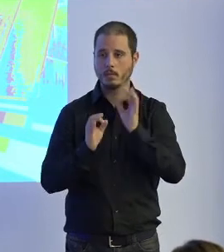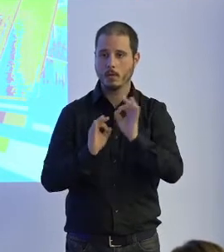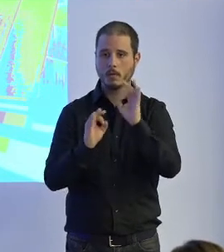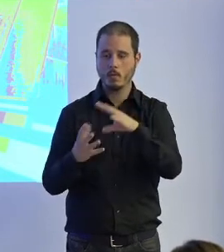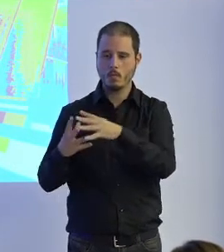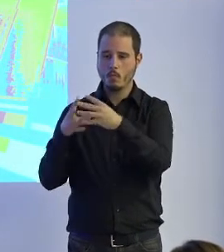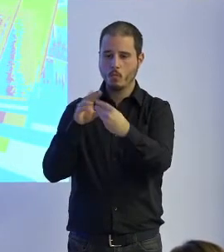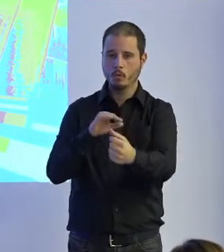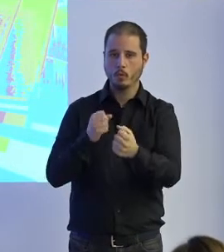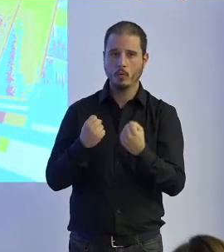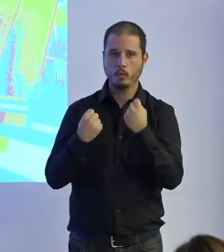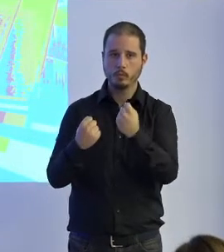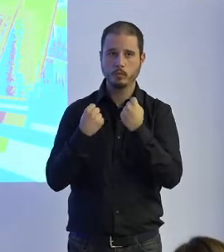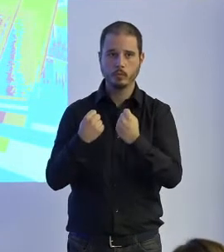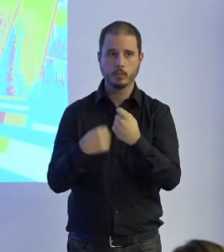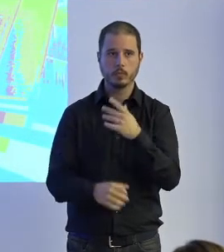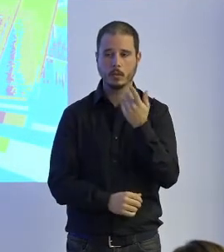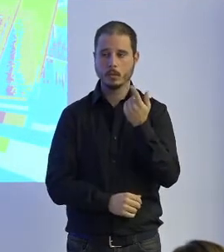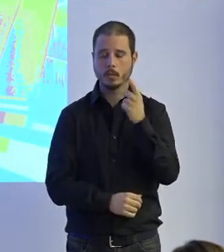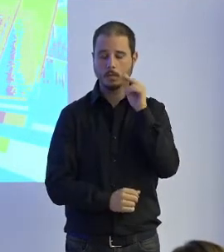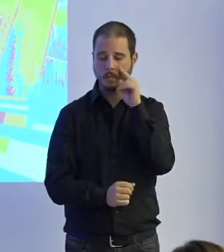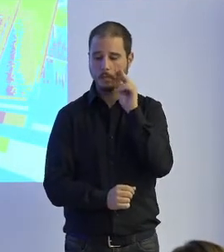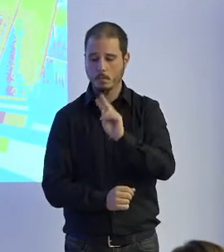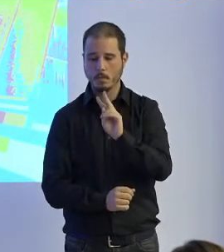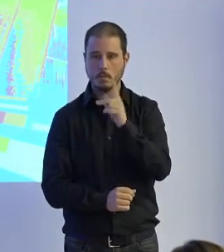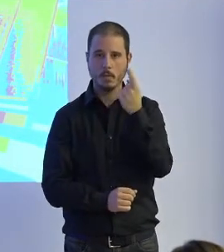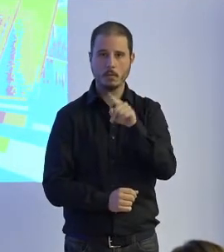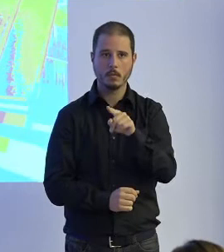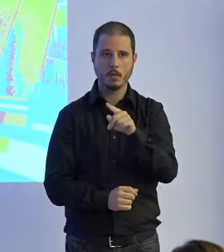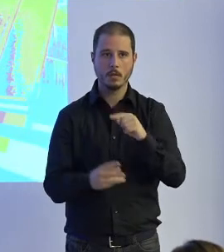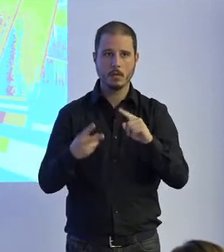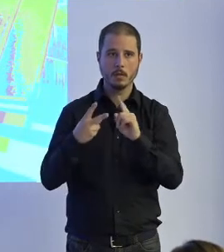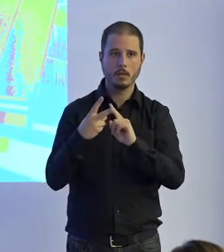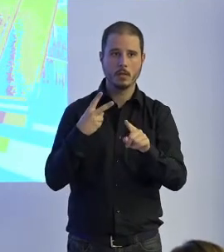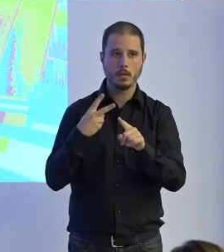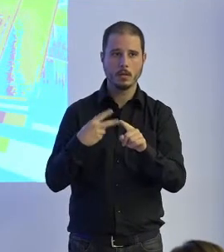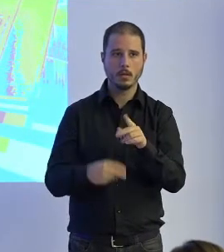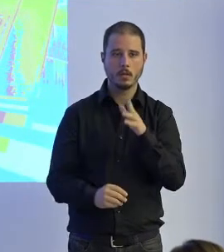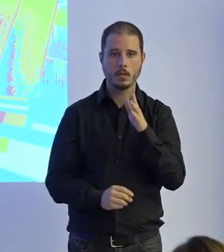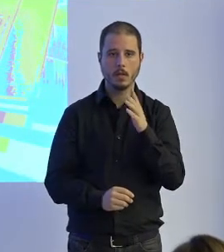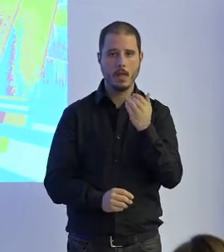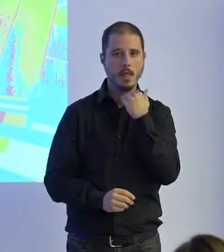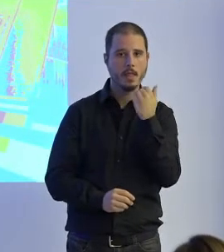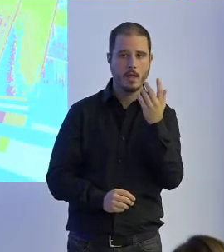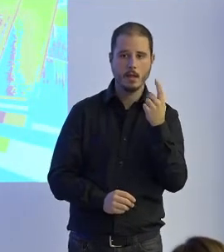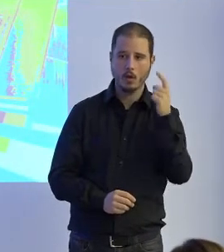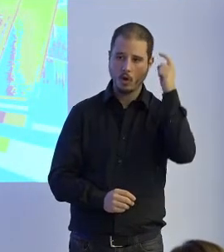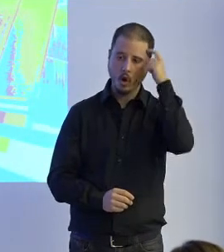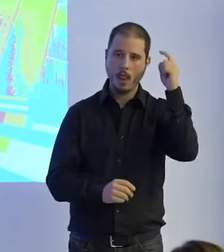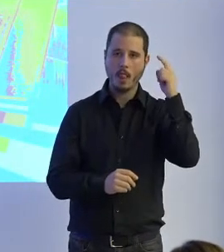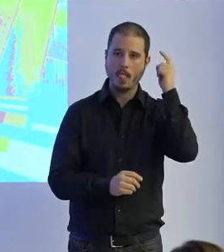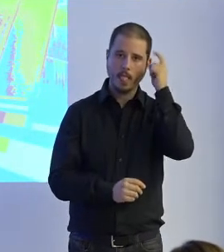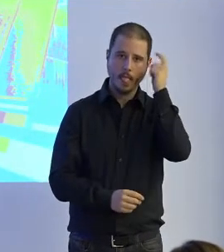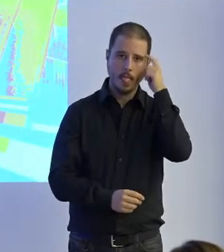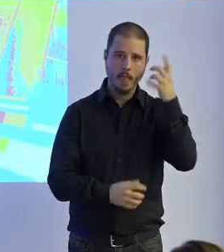del propio músculo pero nosotros veíamos que podíamos desarrollar algo en lo que era daños neuromotores cuando se pierde